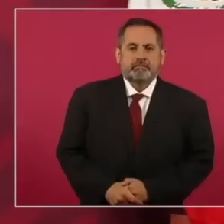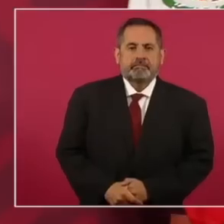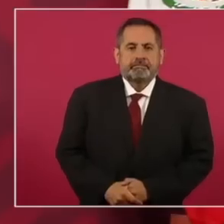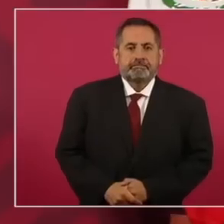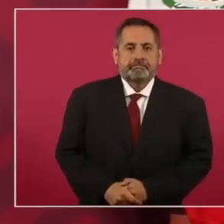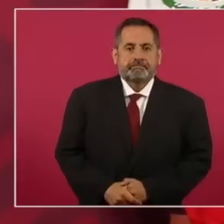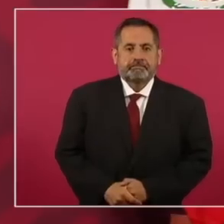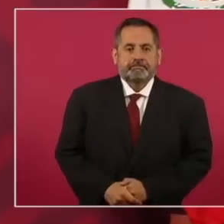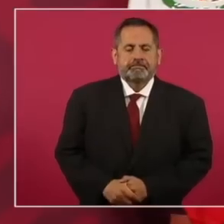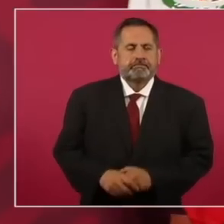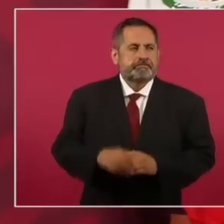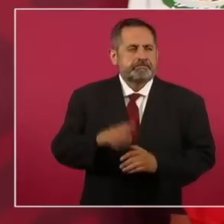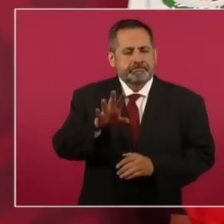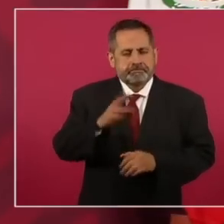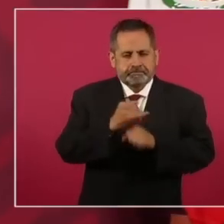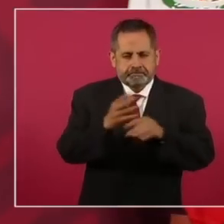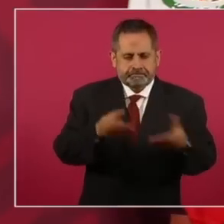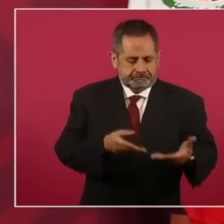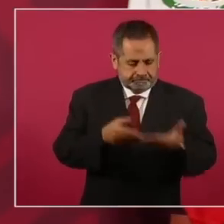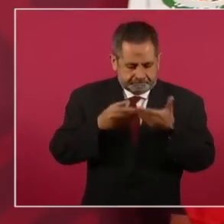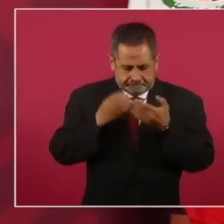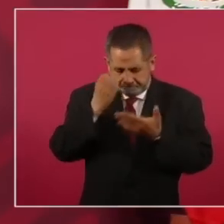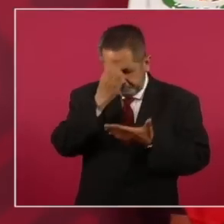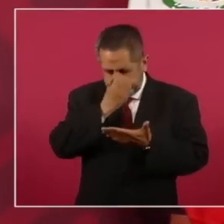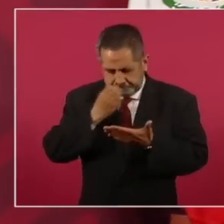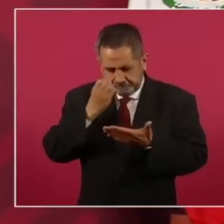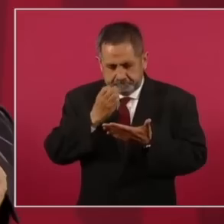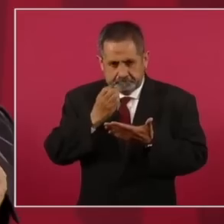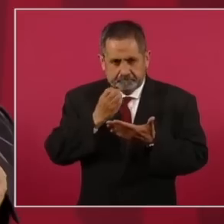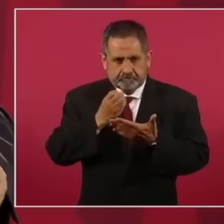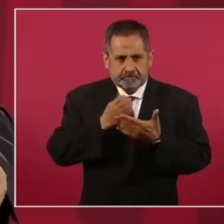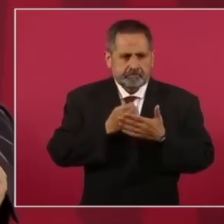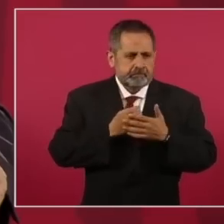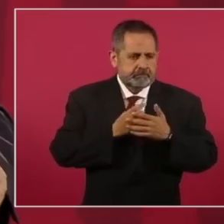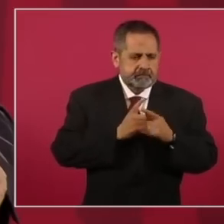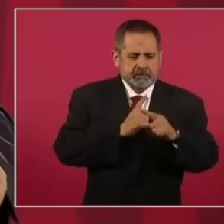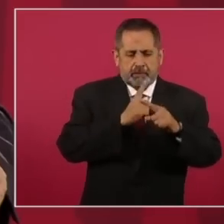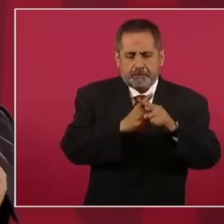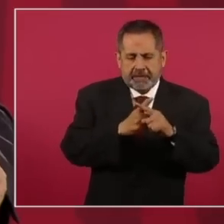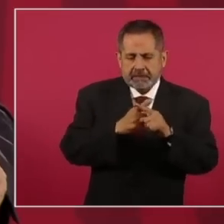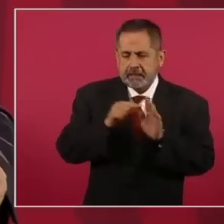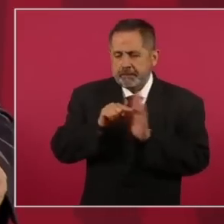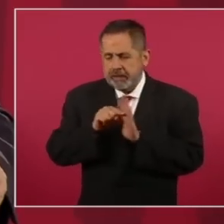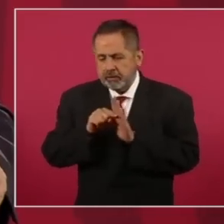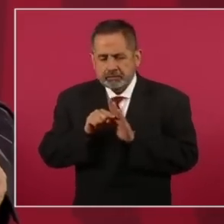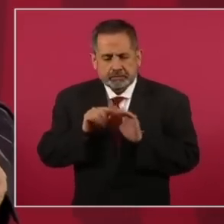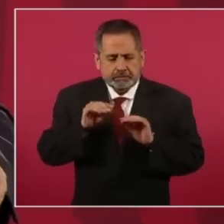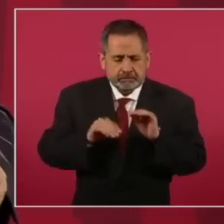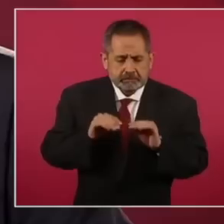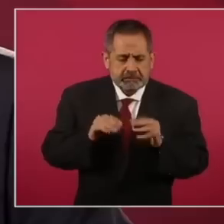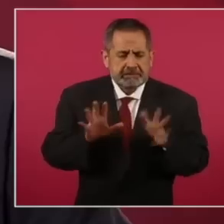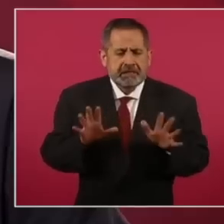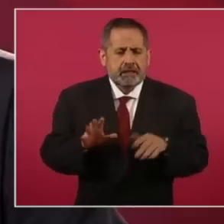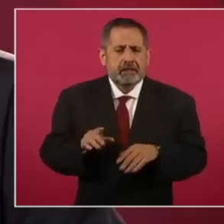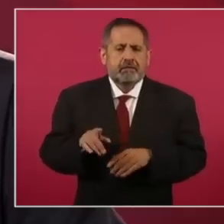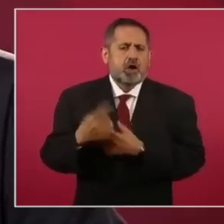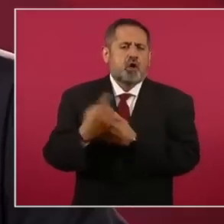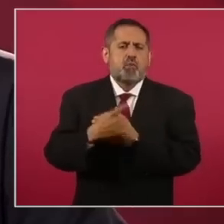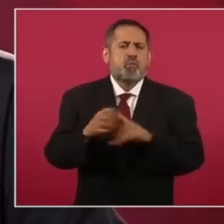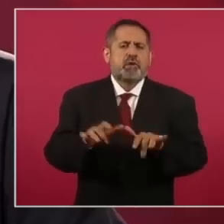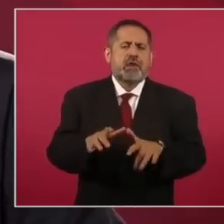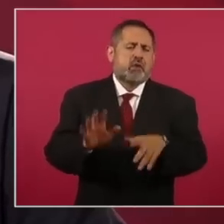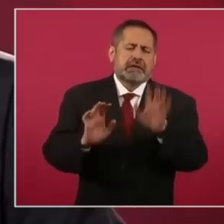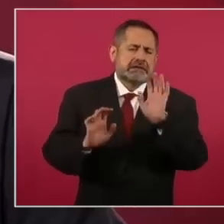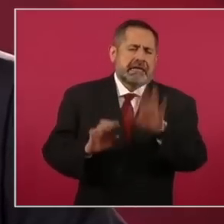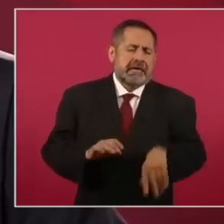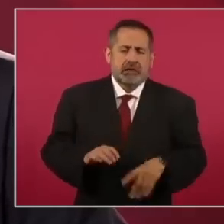a ver, el análisis no es exclusivamente de sumar y restar una cosa inmediatamente técnica, lo haría una computadora y se acabó